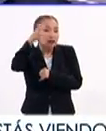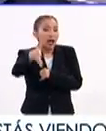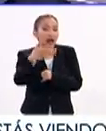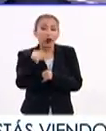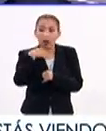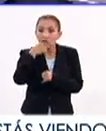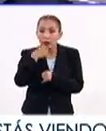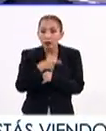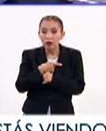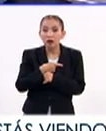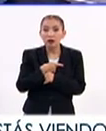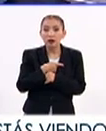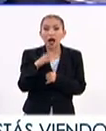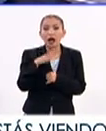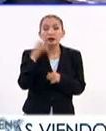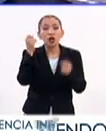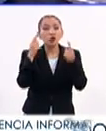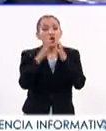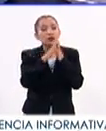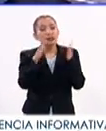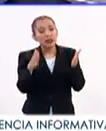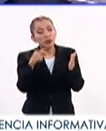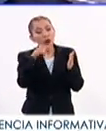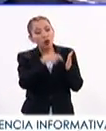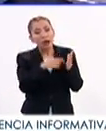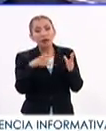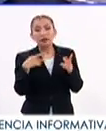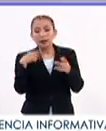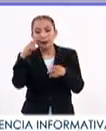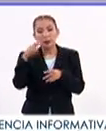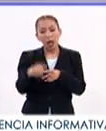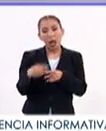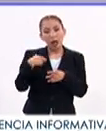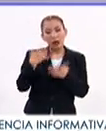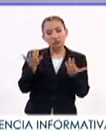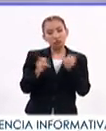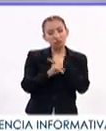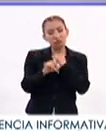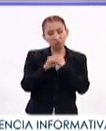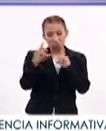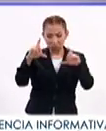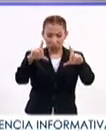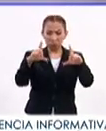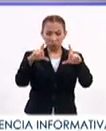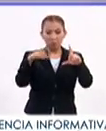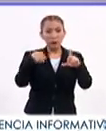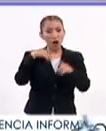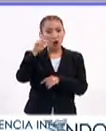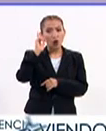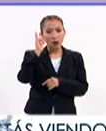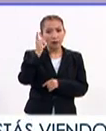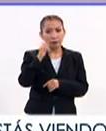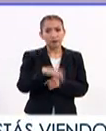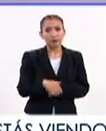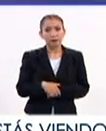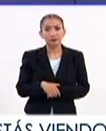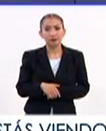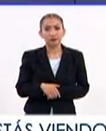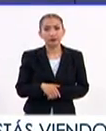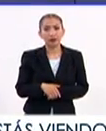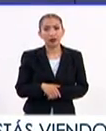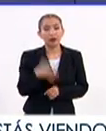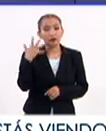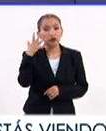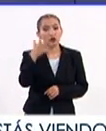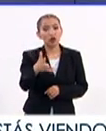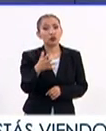dijiste, incluso hay algunos libros que se ven o hay libros que se ven en las páginas de internet, pero ojalá que el